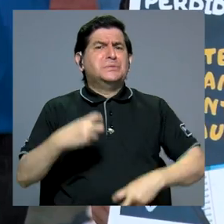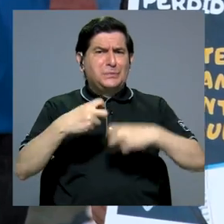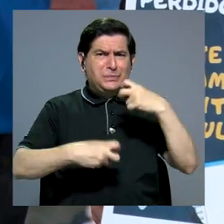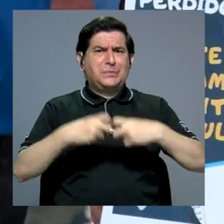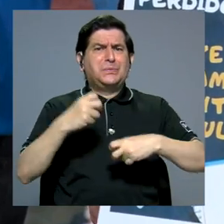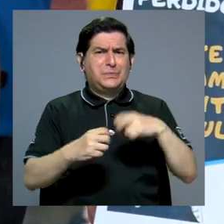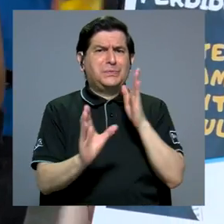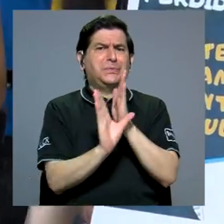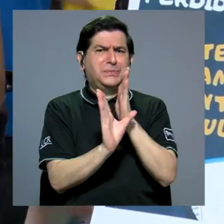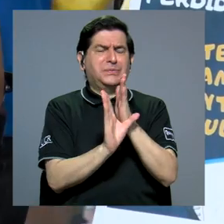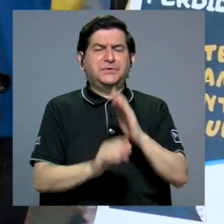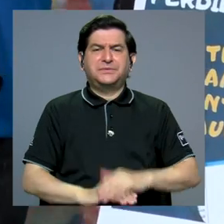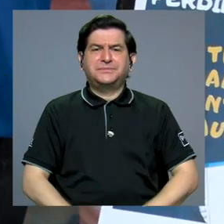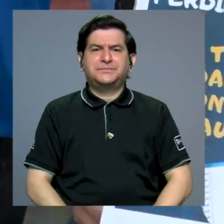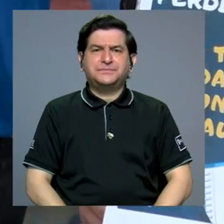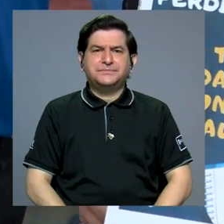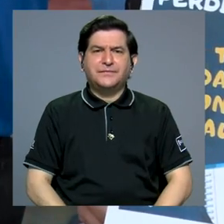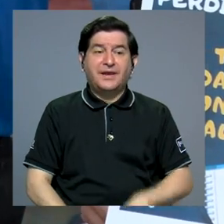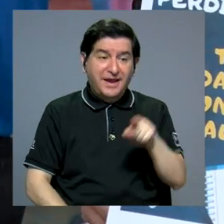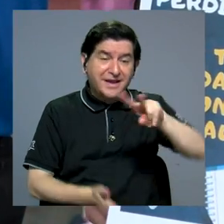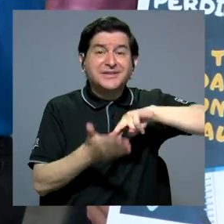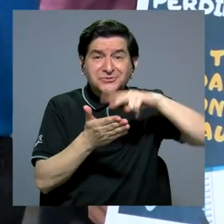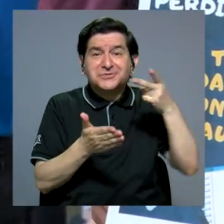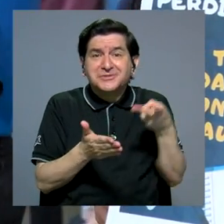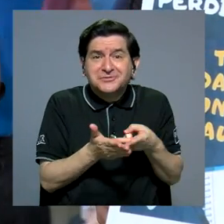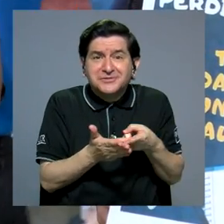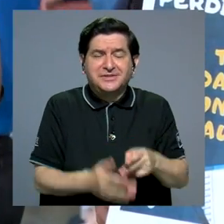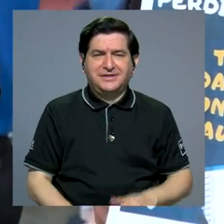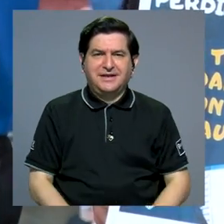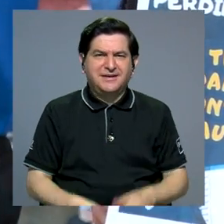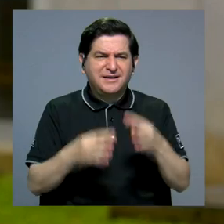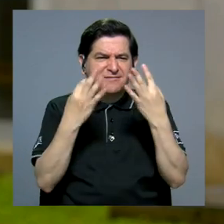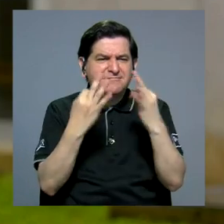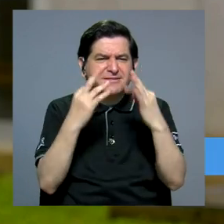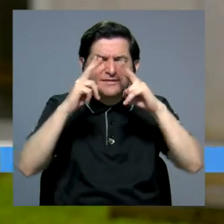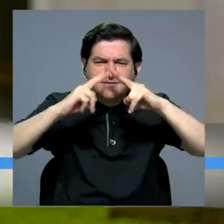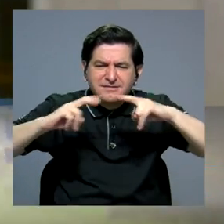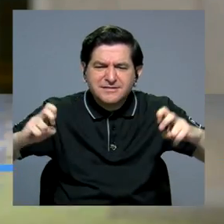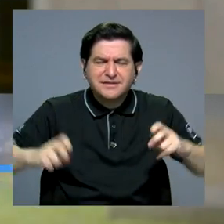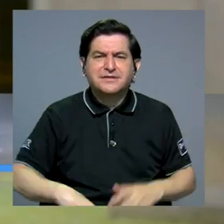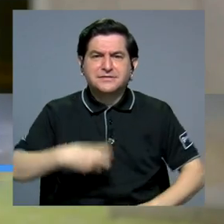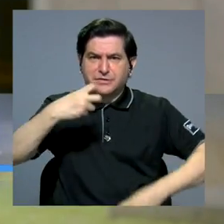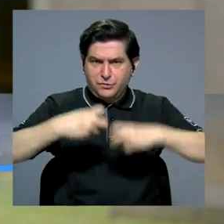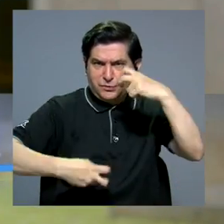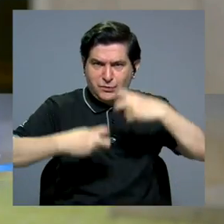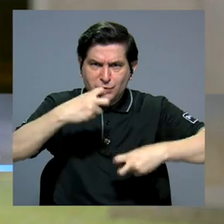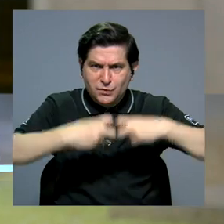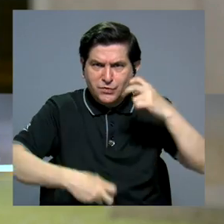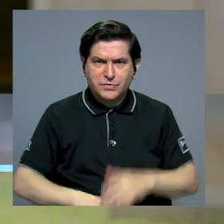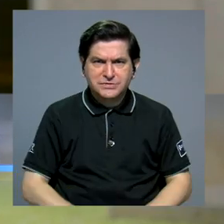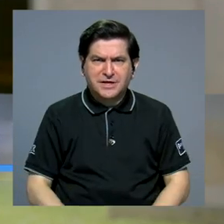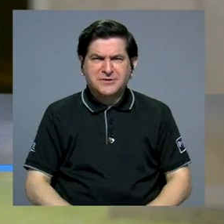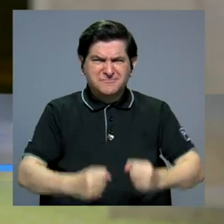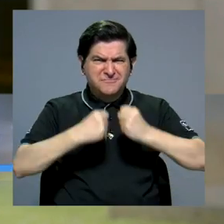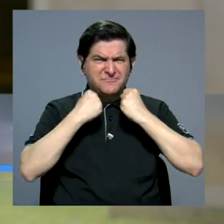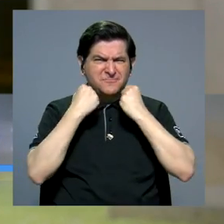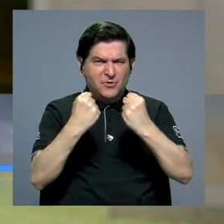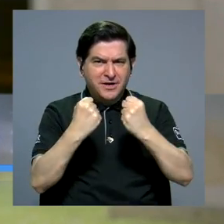comprometida a nivel psicológico y de eso se trata básicamente de tratar de ver qué tanto estos problemas